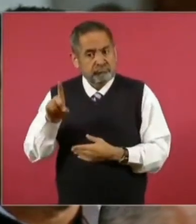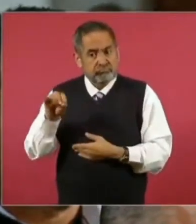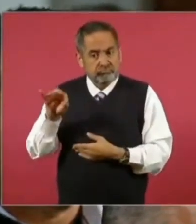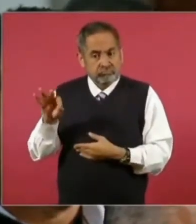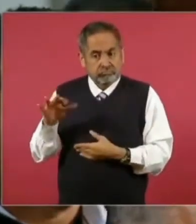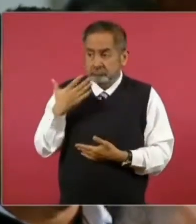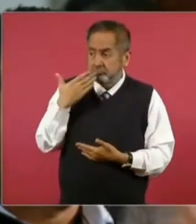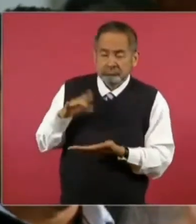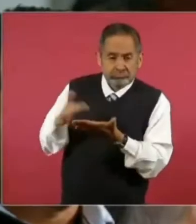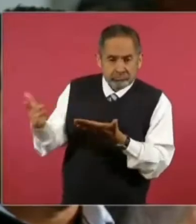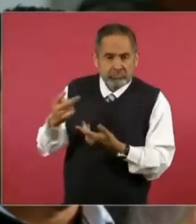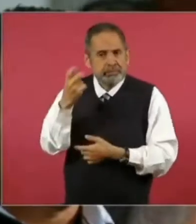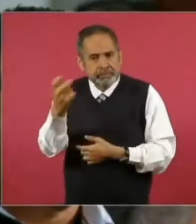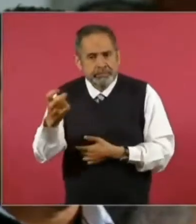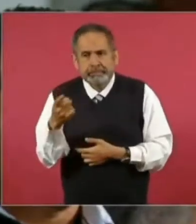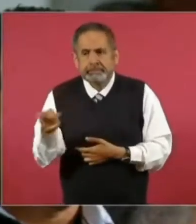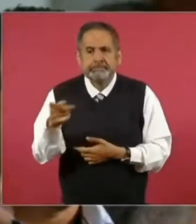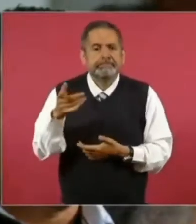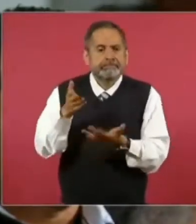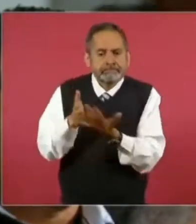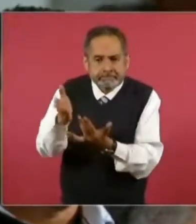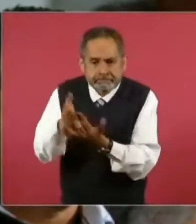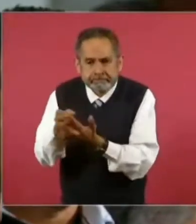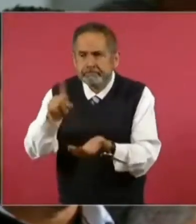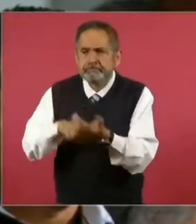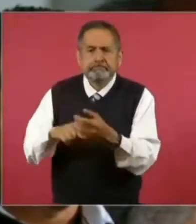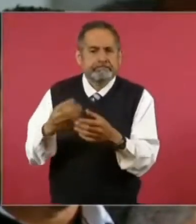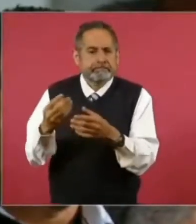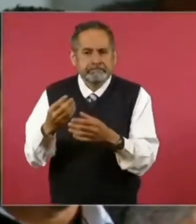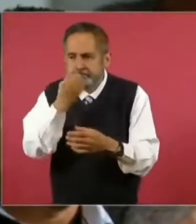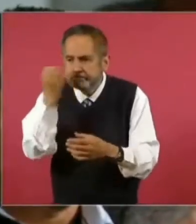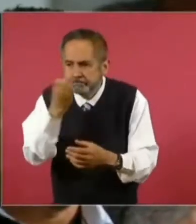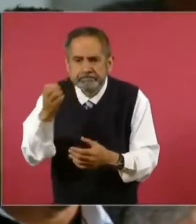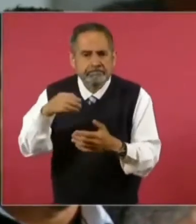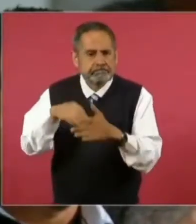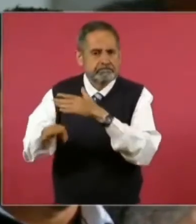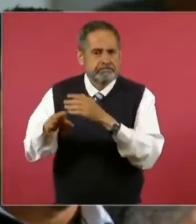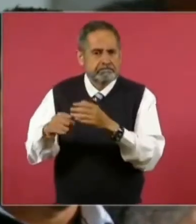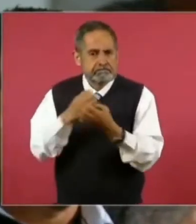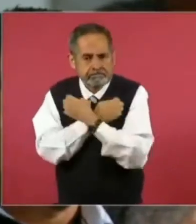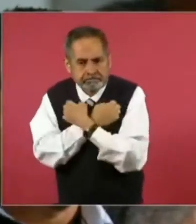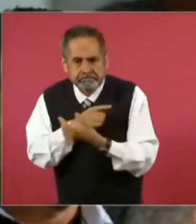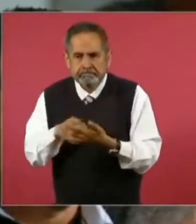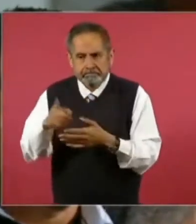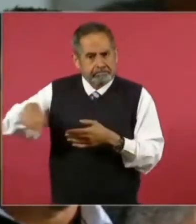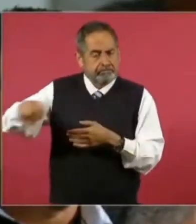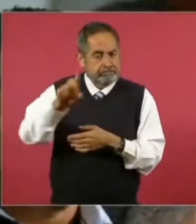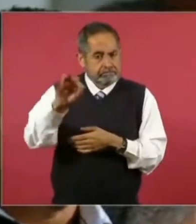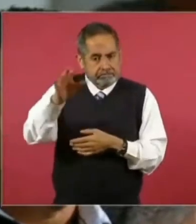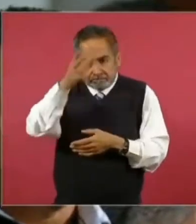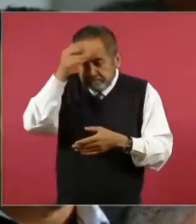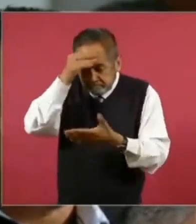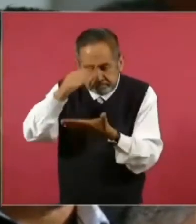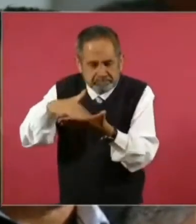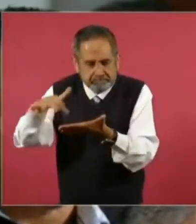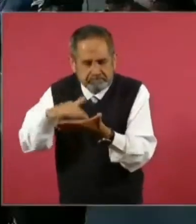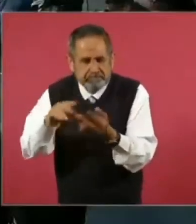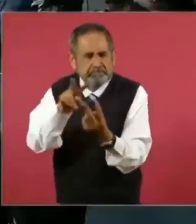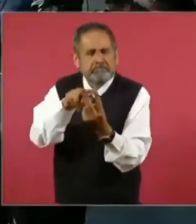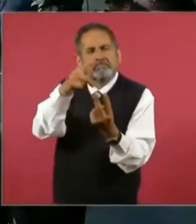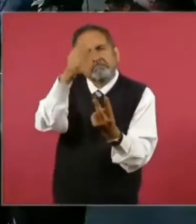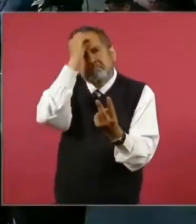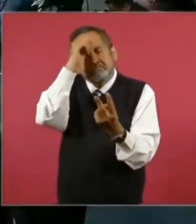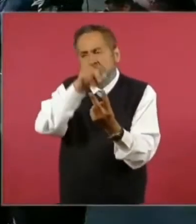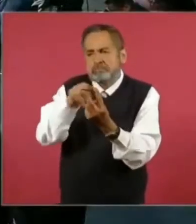podido tener acceso a clases, a educación, a la lectura, por supuesto. Esas serían mis preguntas.